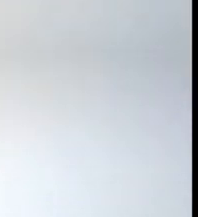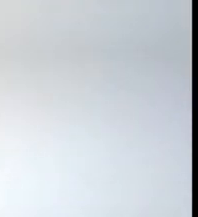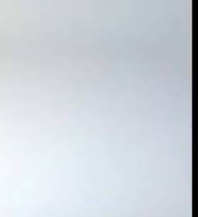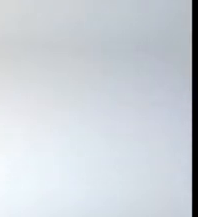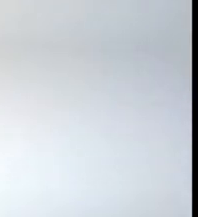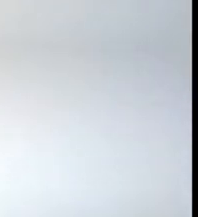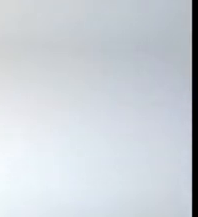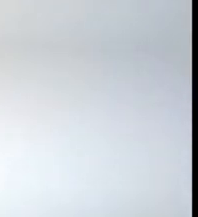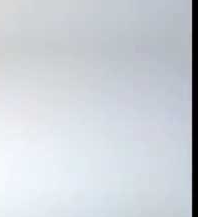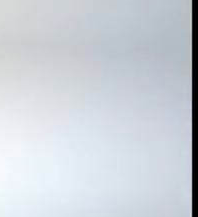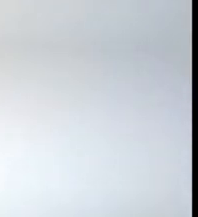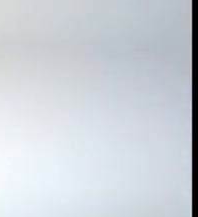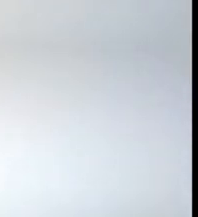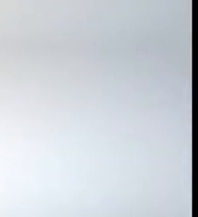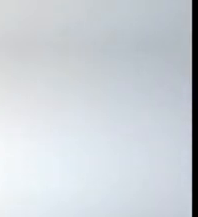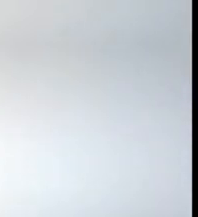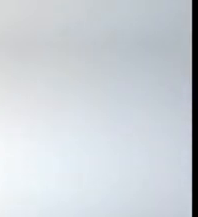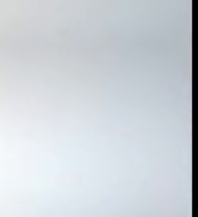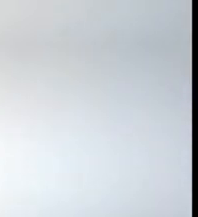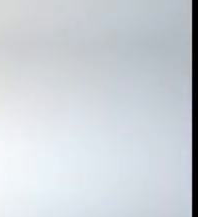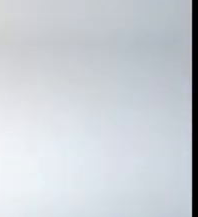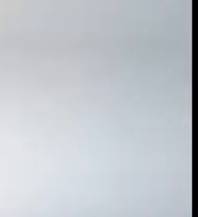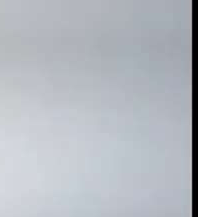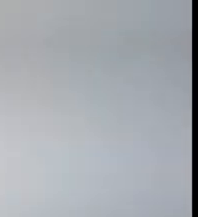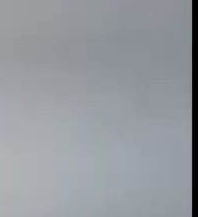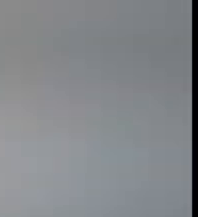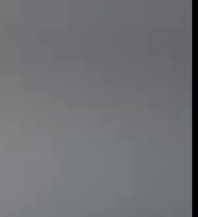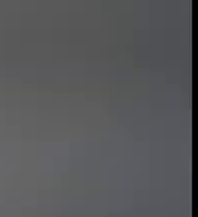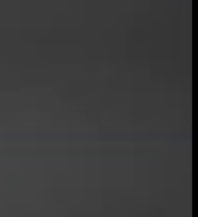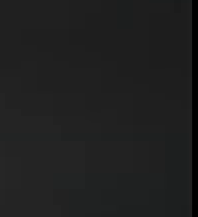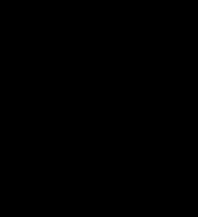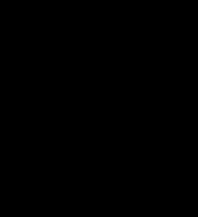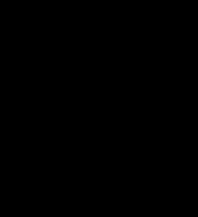¡Gracias por ver el video!